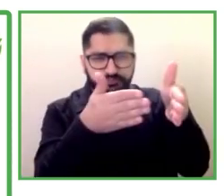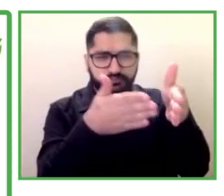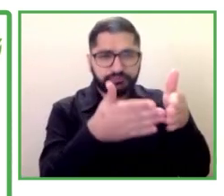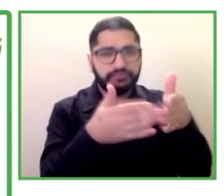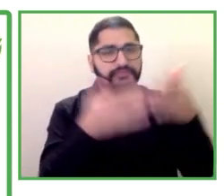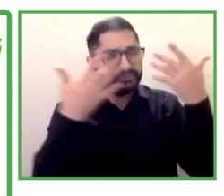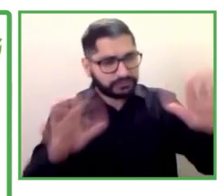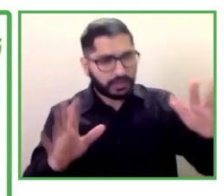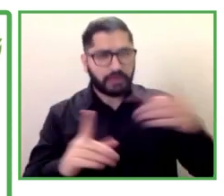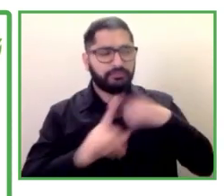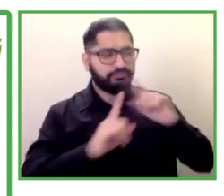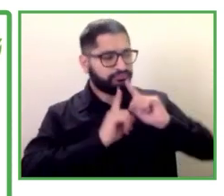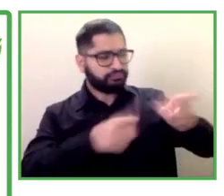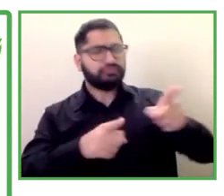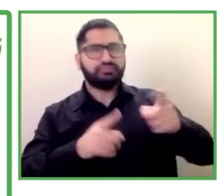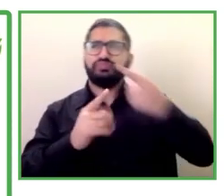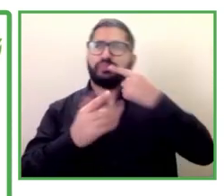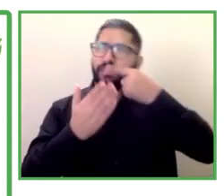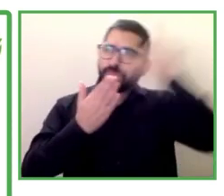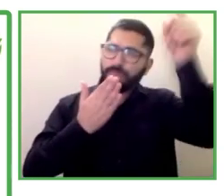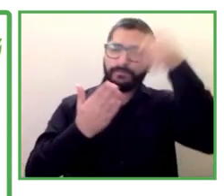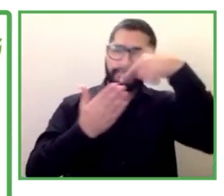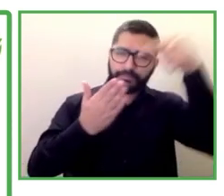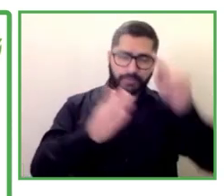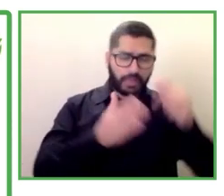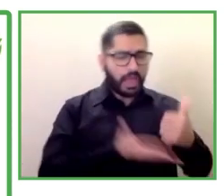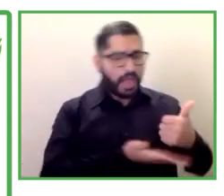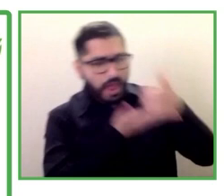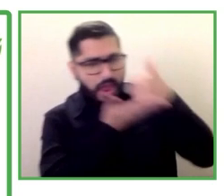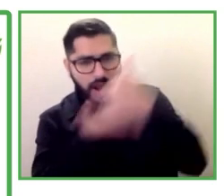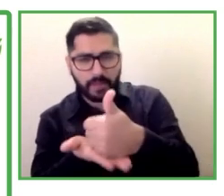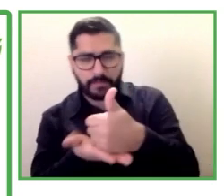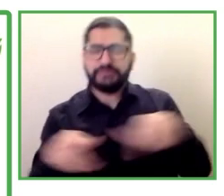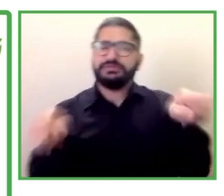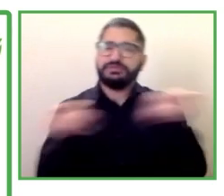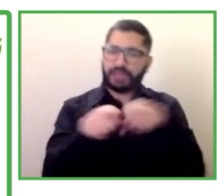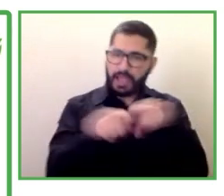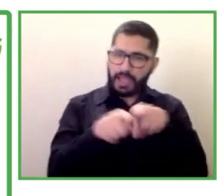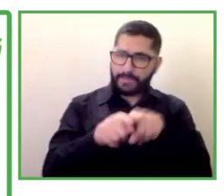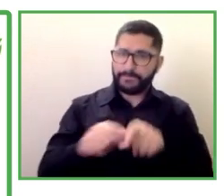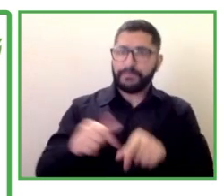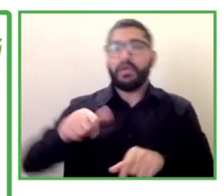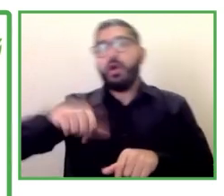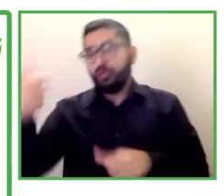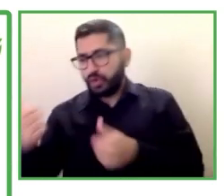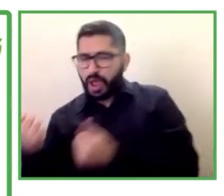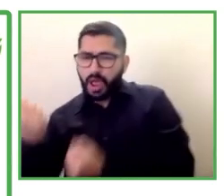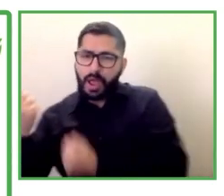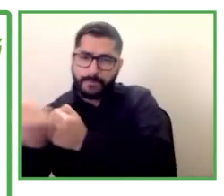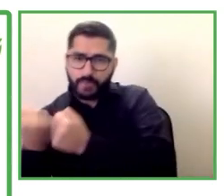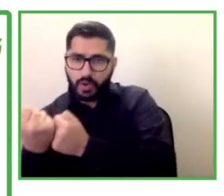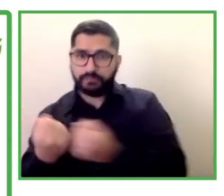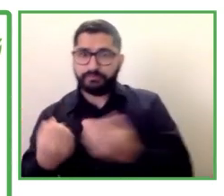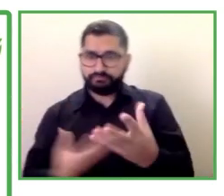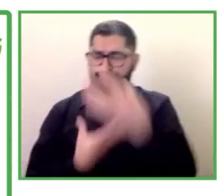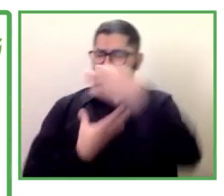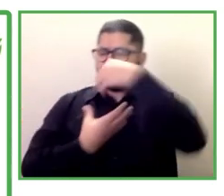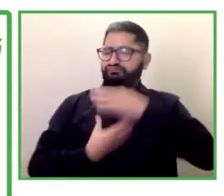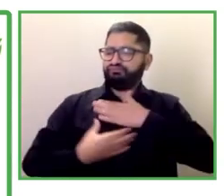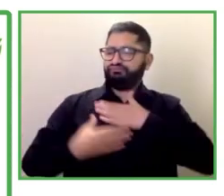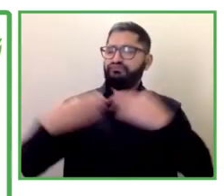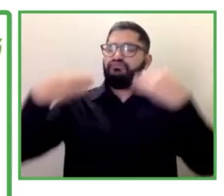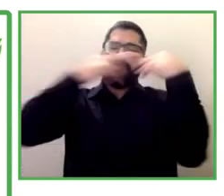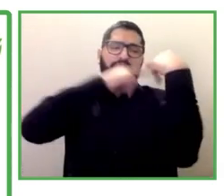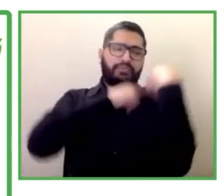para ayudar y asistir a las personas encargadas de las políticas públicas y sus iniciativas de recuperación después de la pandemia